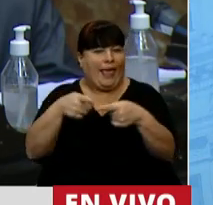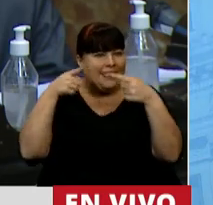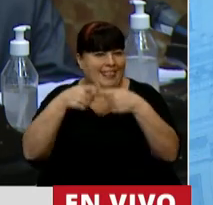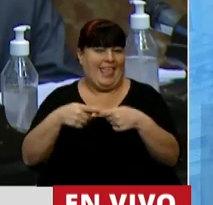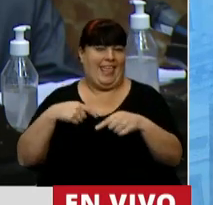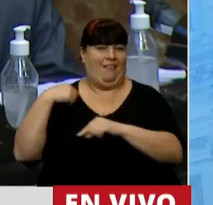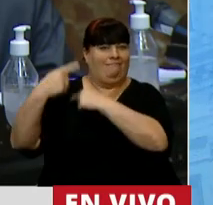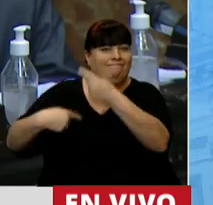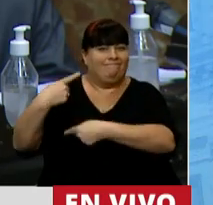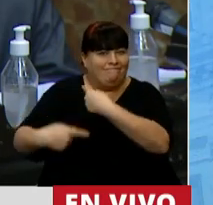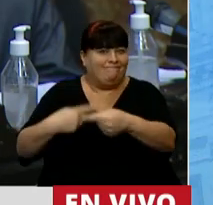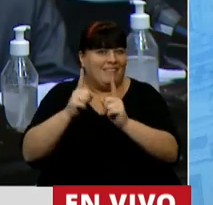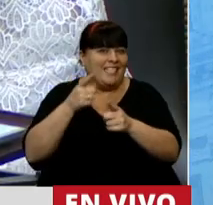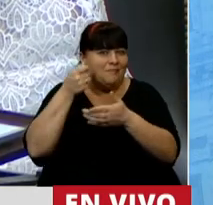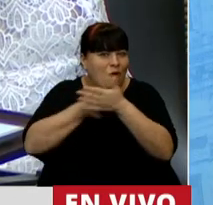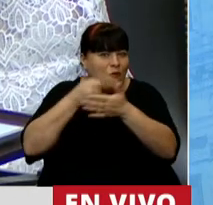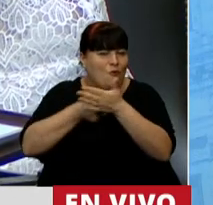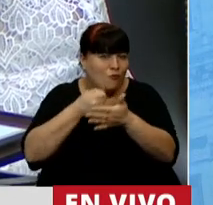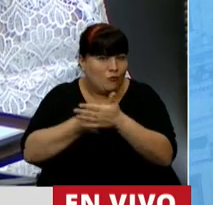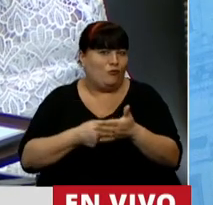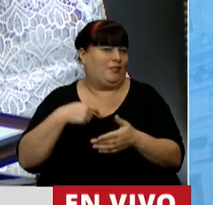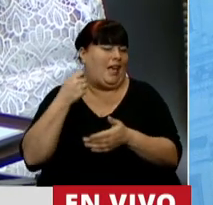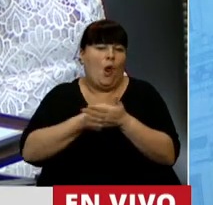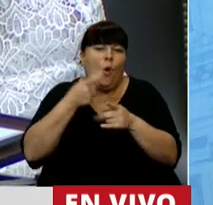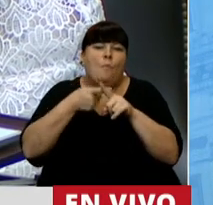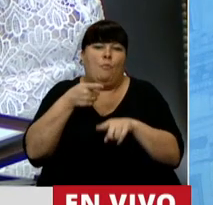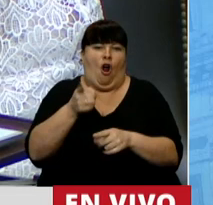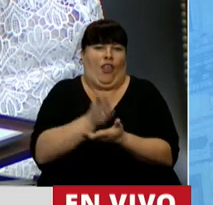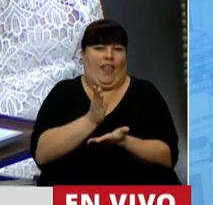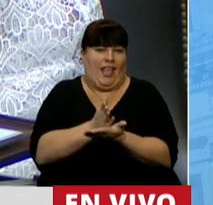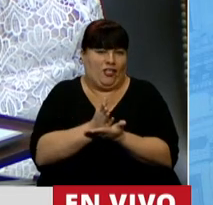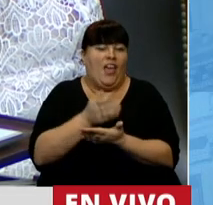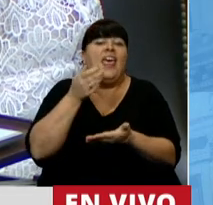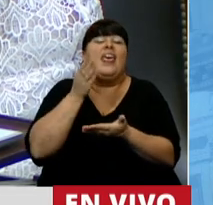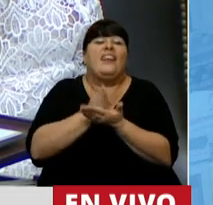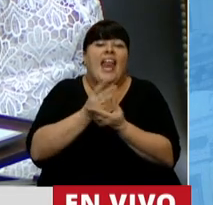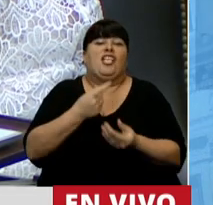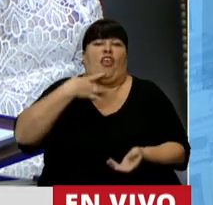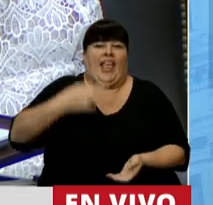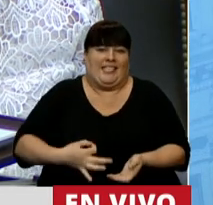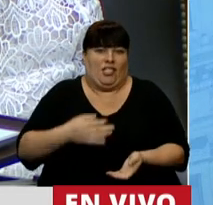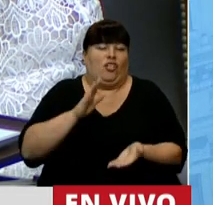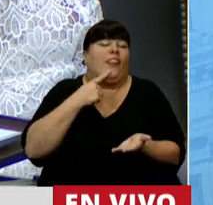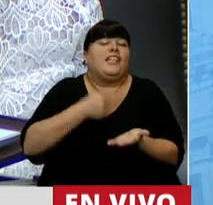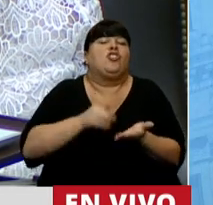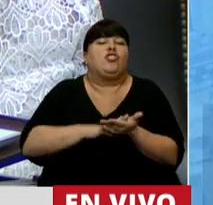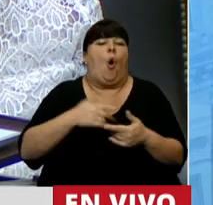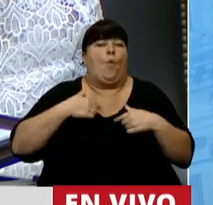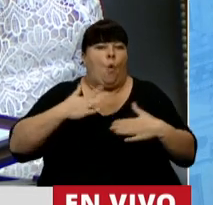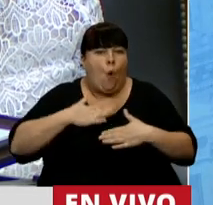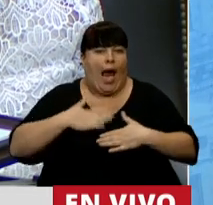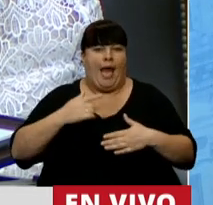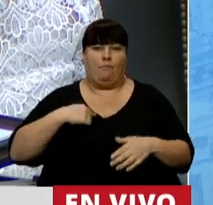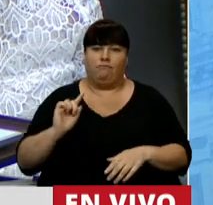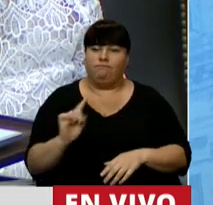pasándonos el mando, venimos luchando por este derecho, el derecho a poder decidir sobre nuestros propios cuerpos,